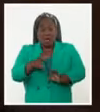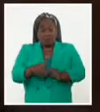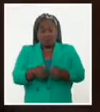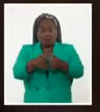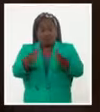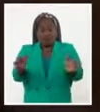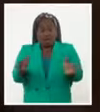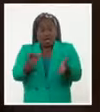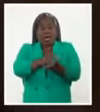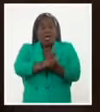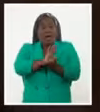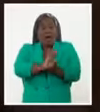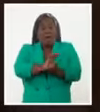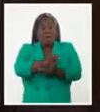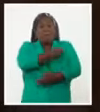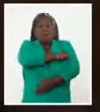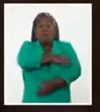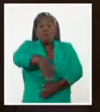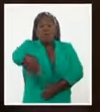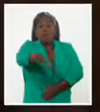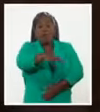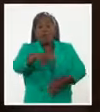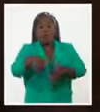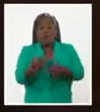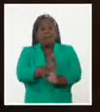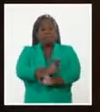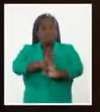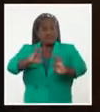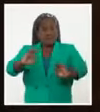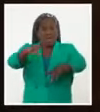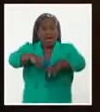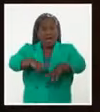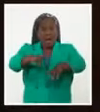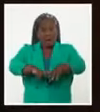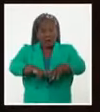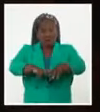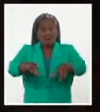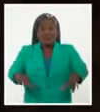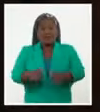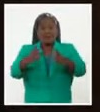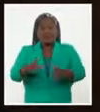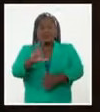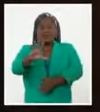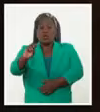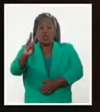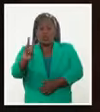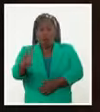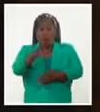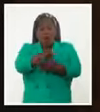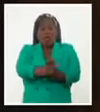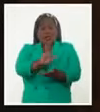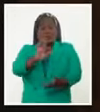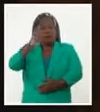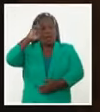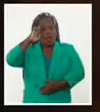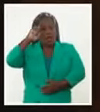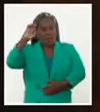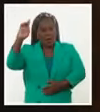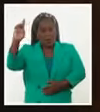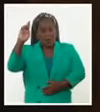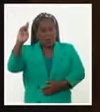pública en un día tan especial para La Habana, en su 502 aniversario, esta estatua que nos recuerda en la